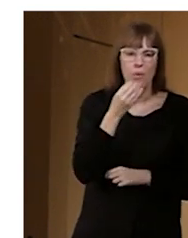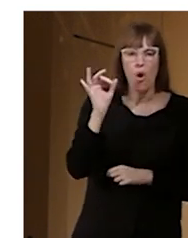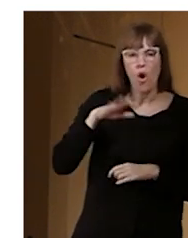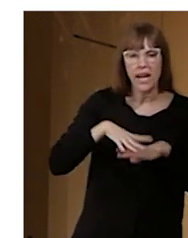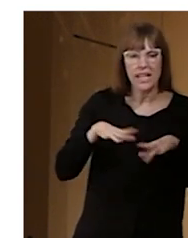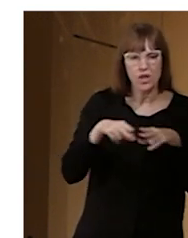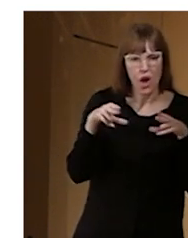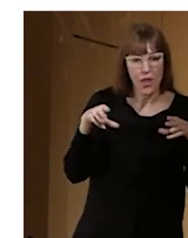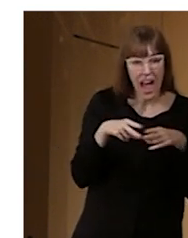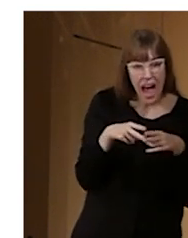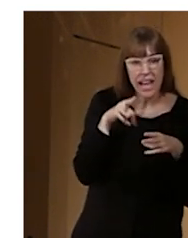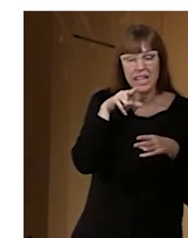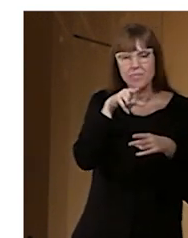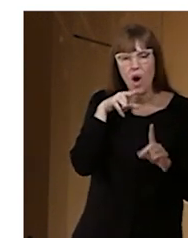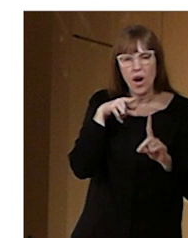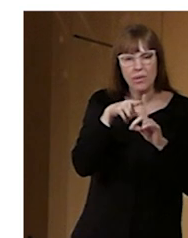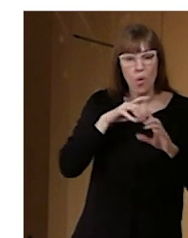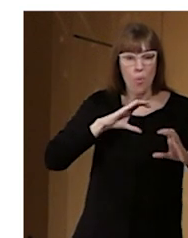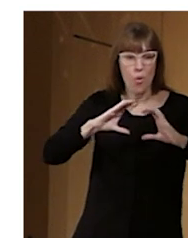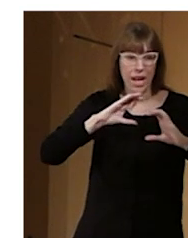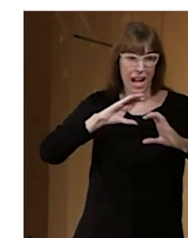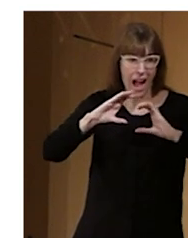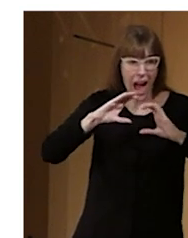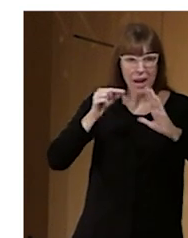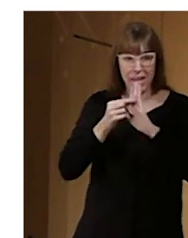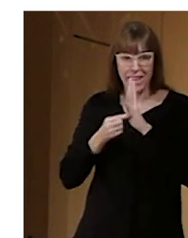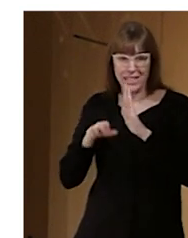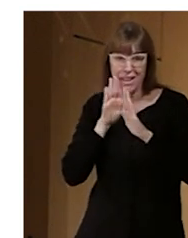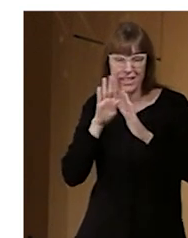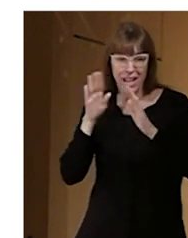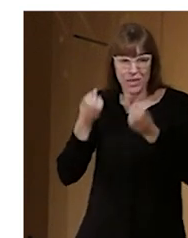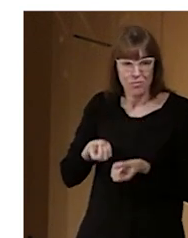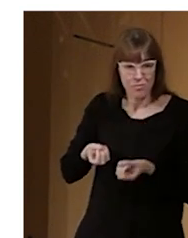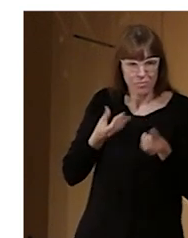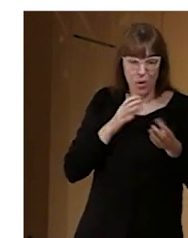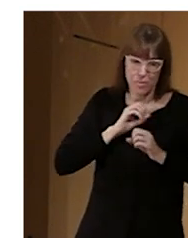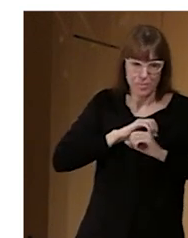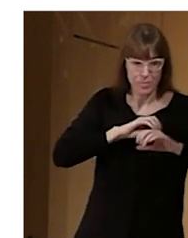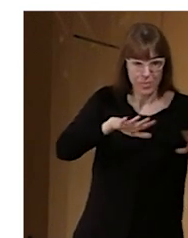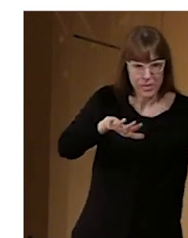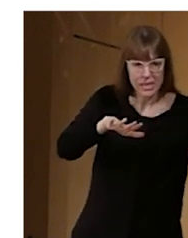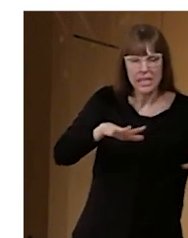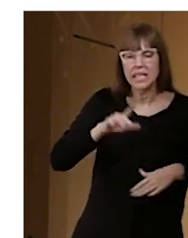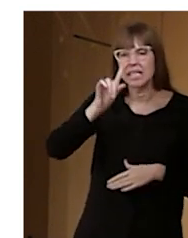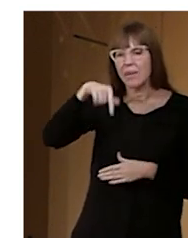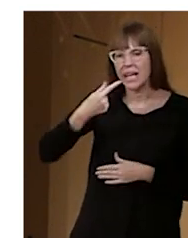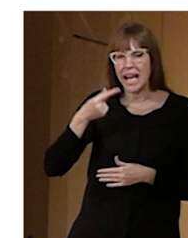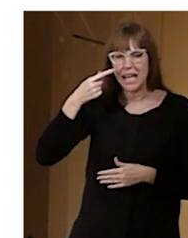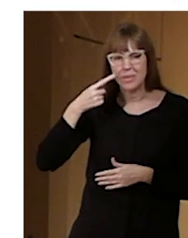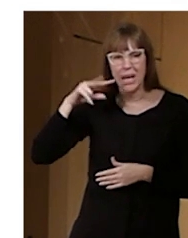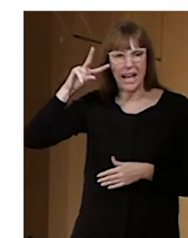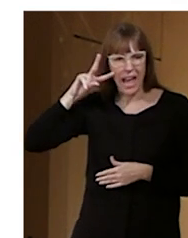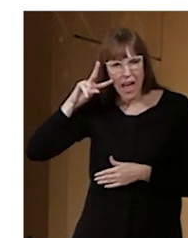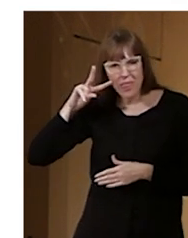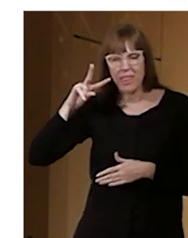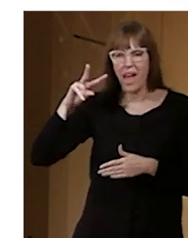comunicar precisamente estas medidas o estas iniciativas es fundamental. Siempre recomendamos también documentar las experiencias, poner en valor